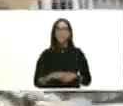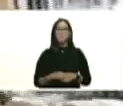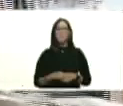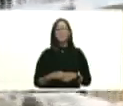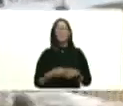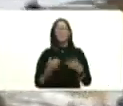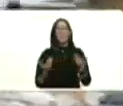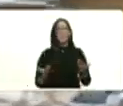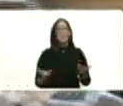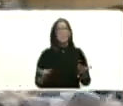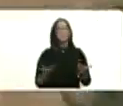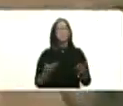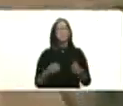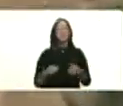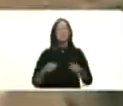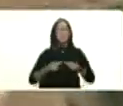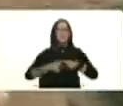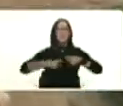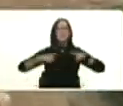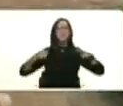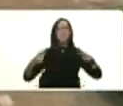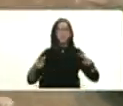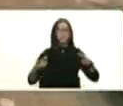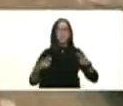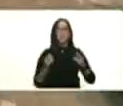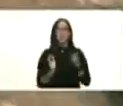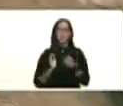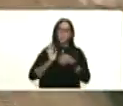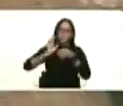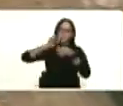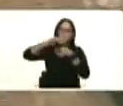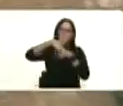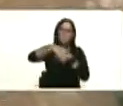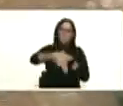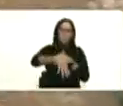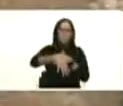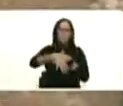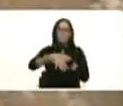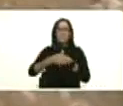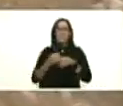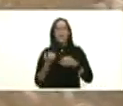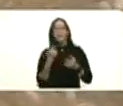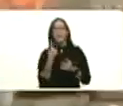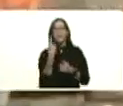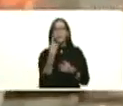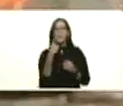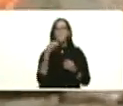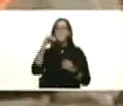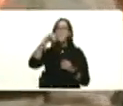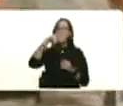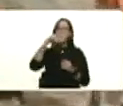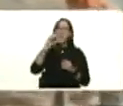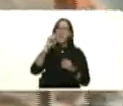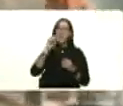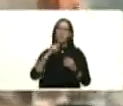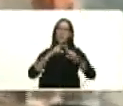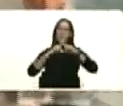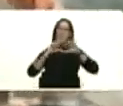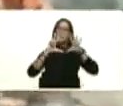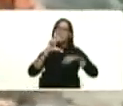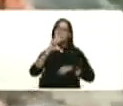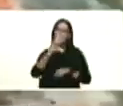creció una quebrada en el municipio de Colón una quebrada de apenas un metro de ancho por 30 centímetros